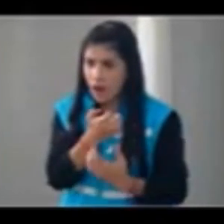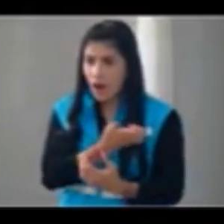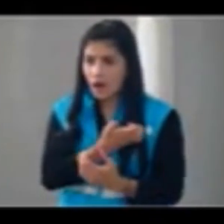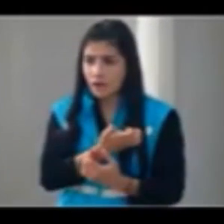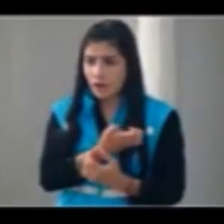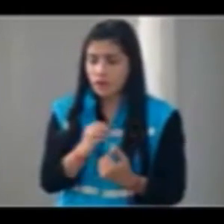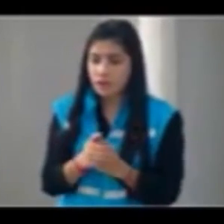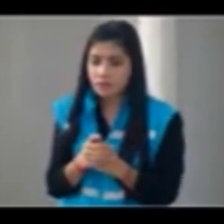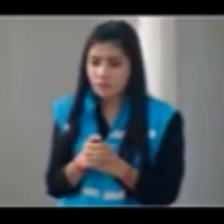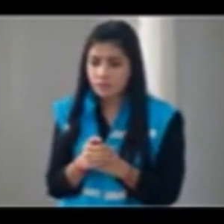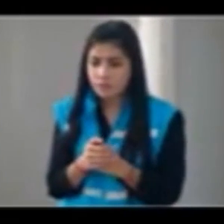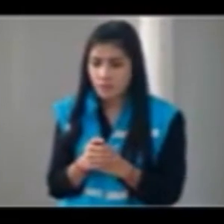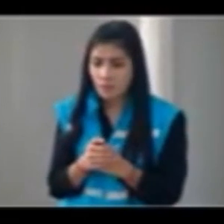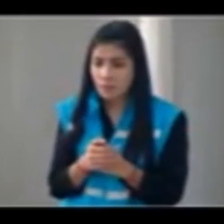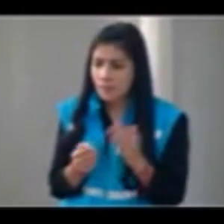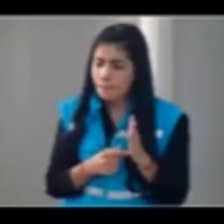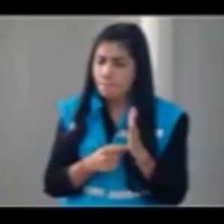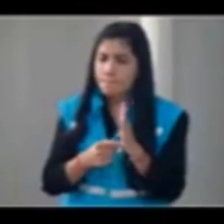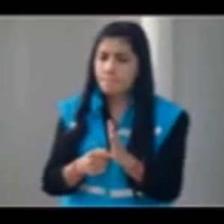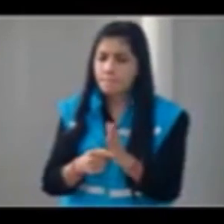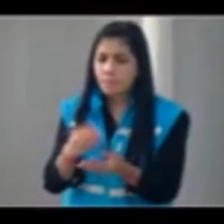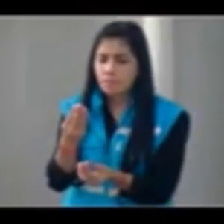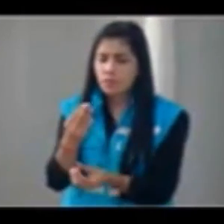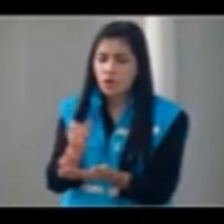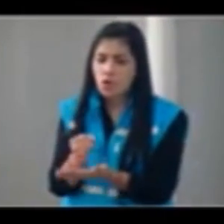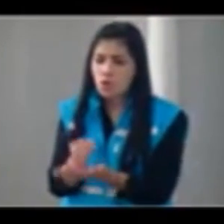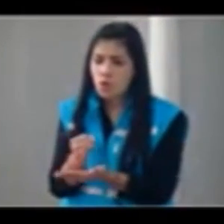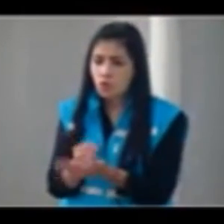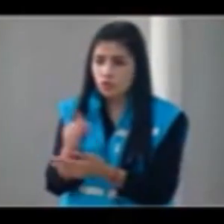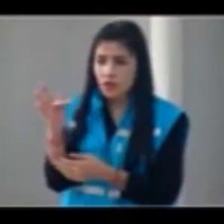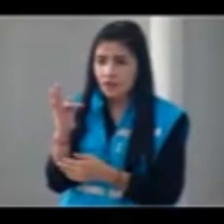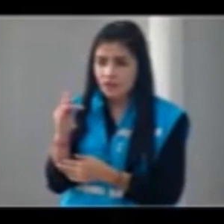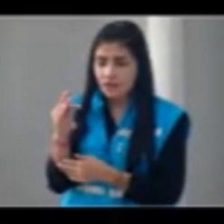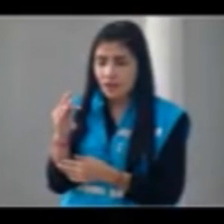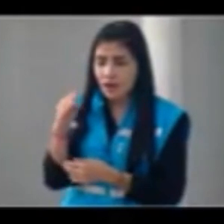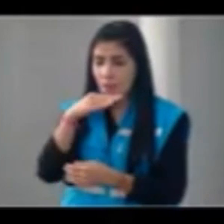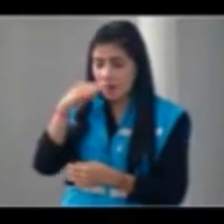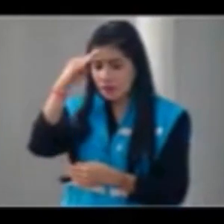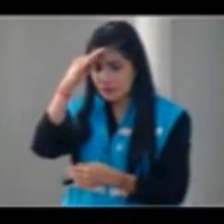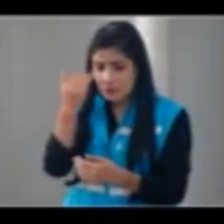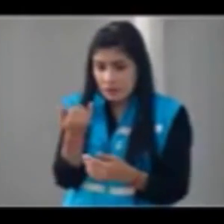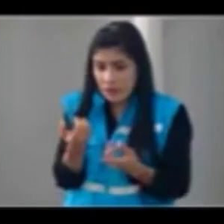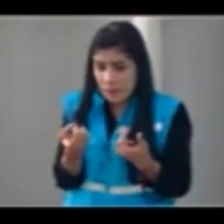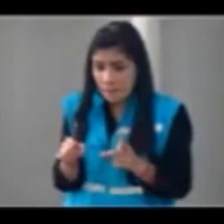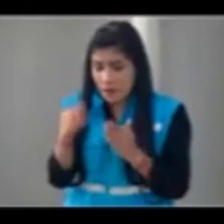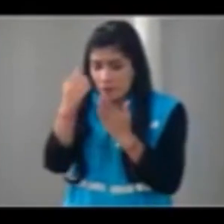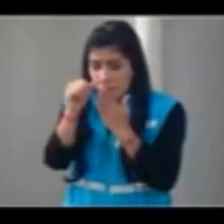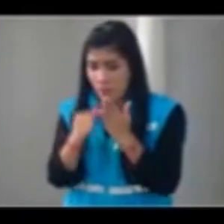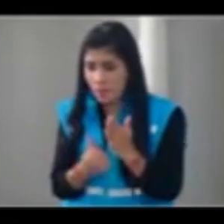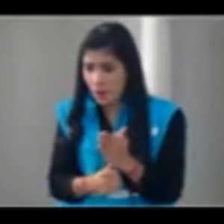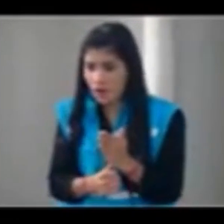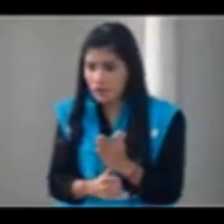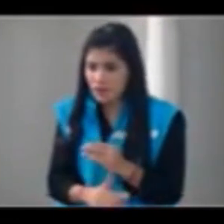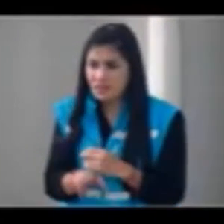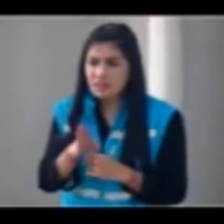es que hay fotos del señor Diego Romero en la junta de Telemedellín y ahora tiene un programa entonces la pregunta es ¿cuál es el criterio para asignar un programa